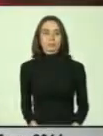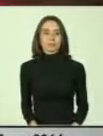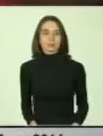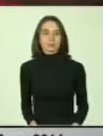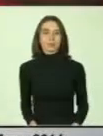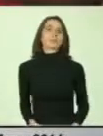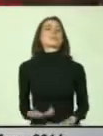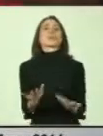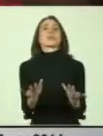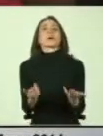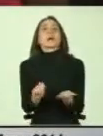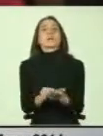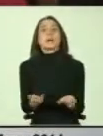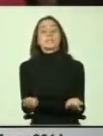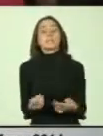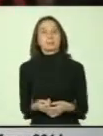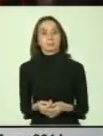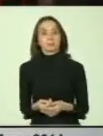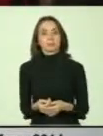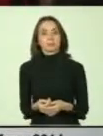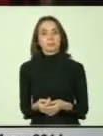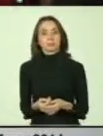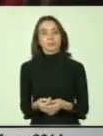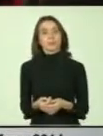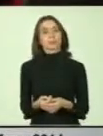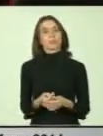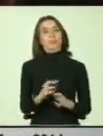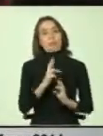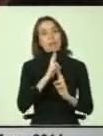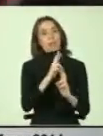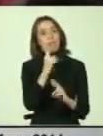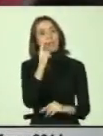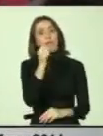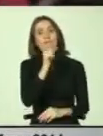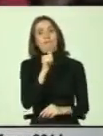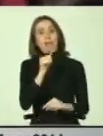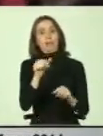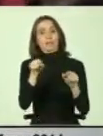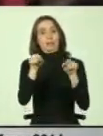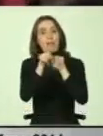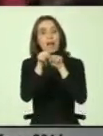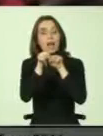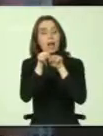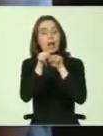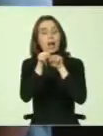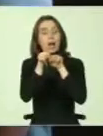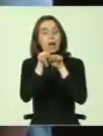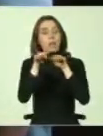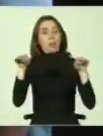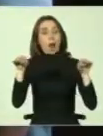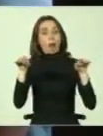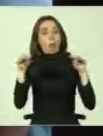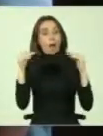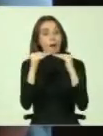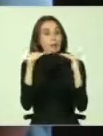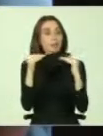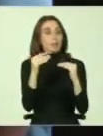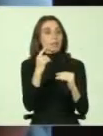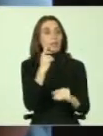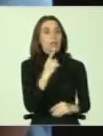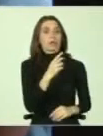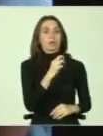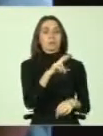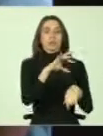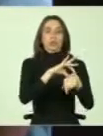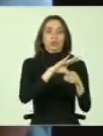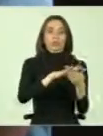¿Qué más? Tenemos también que como resultado, la falta de igualdad en resultados, tenemos peores resultados en salud